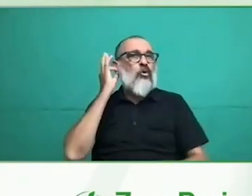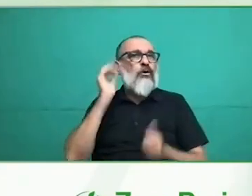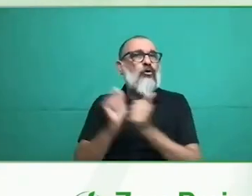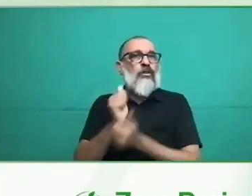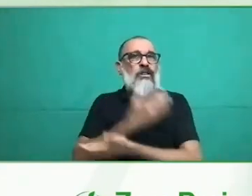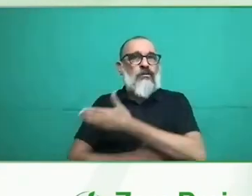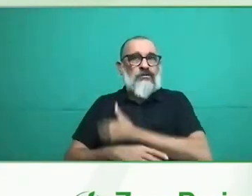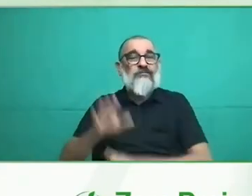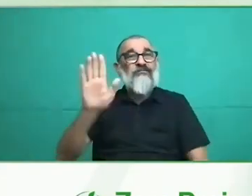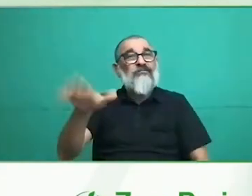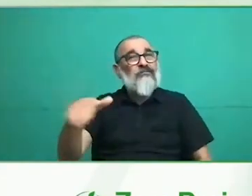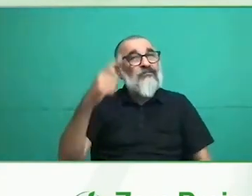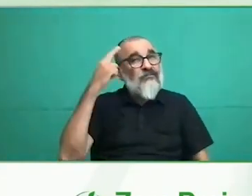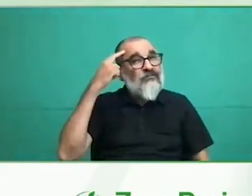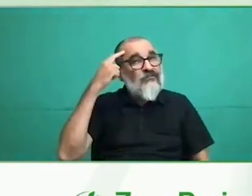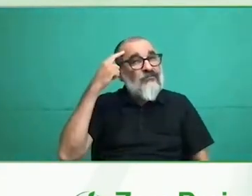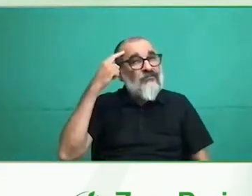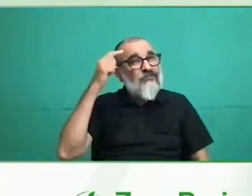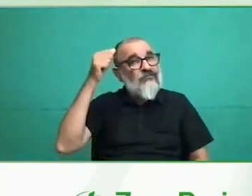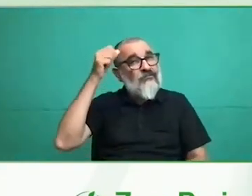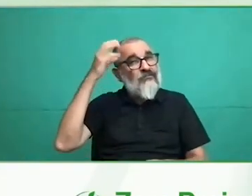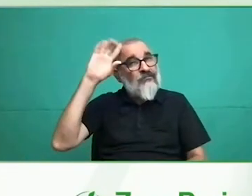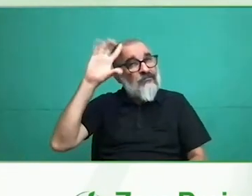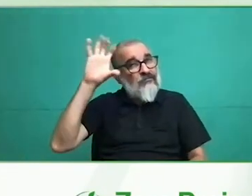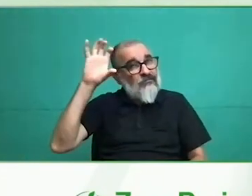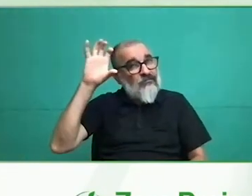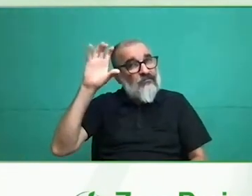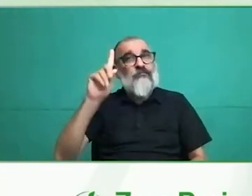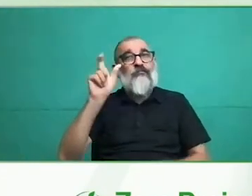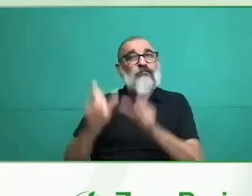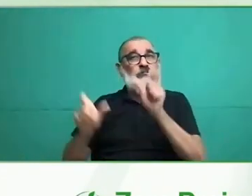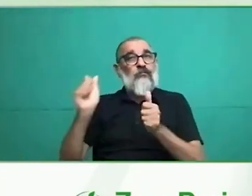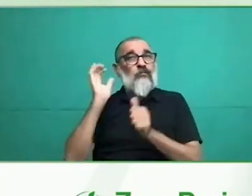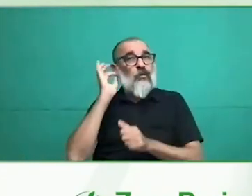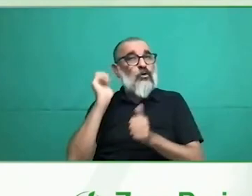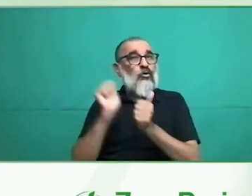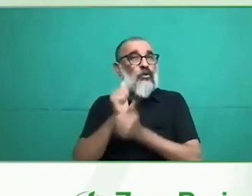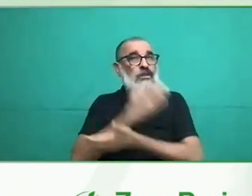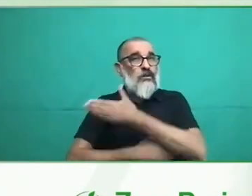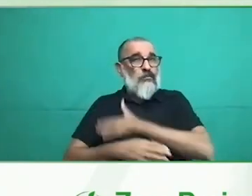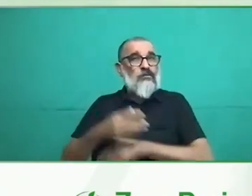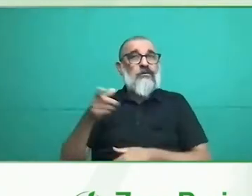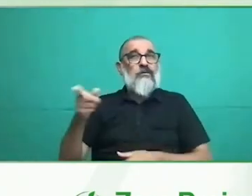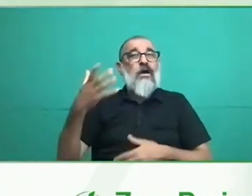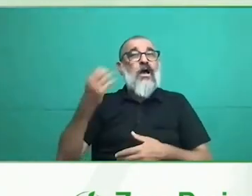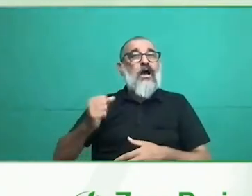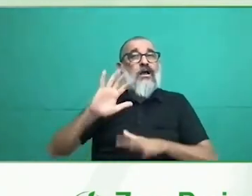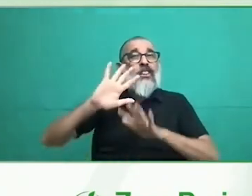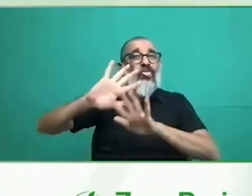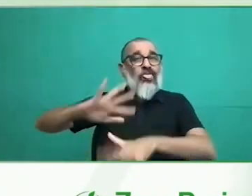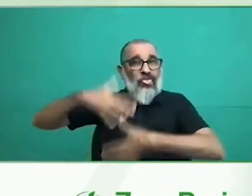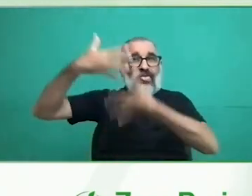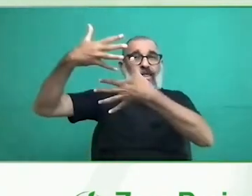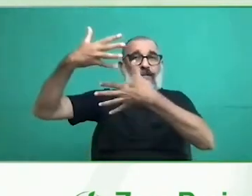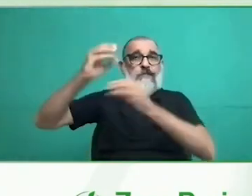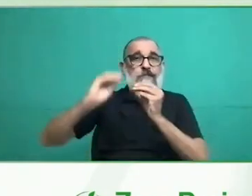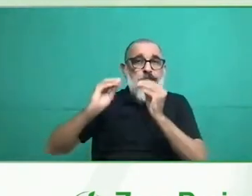Y es algo que lastimosamente no lo podemos combatir solas, sino justamente con este